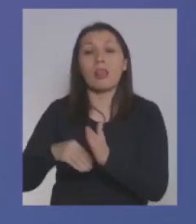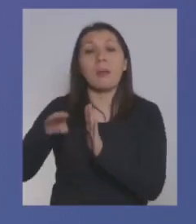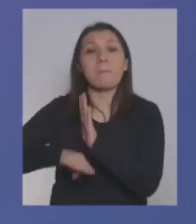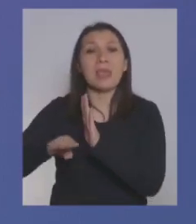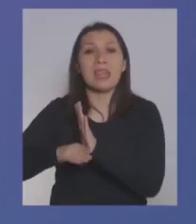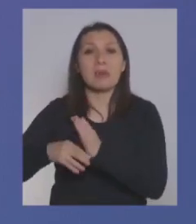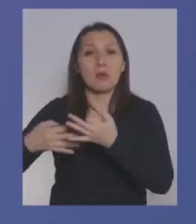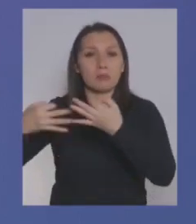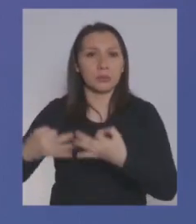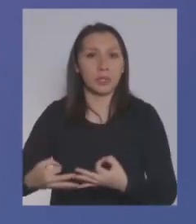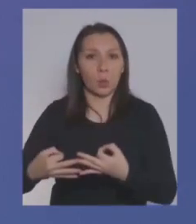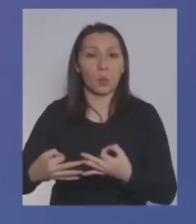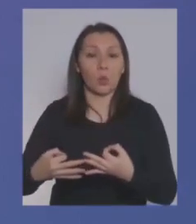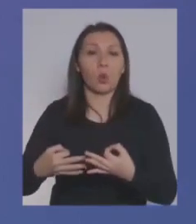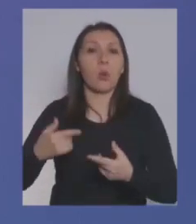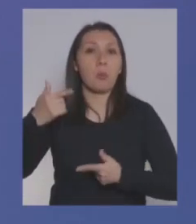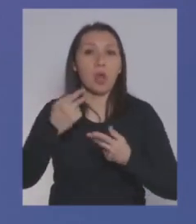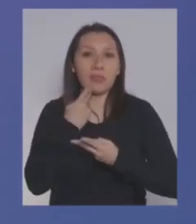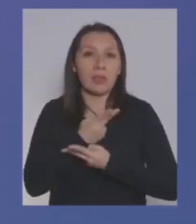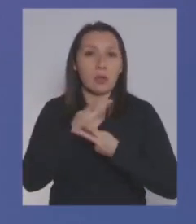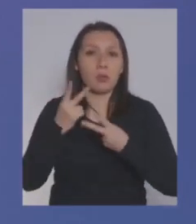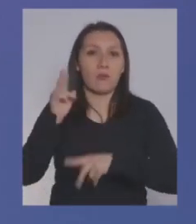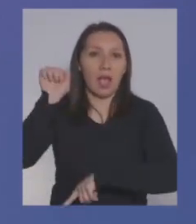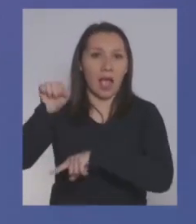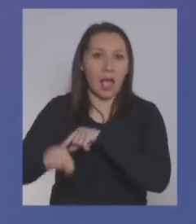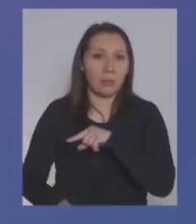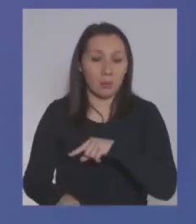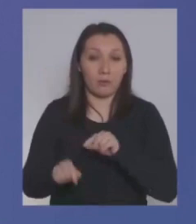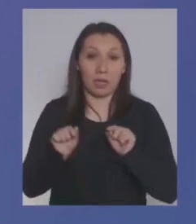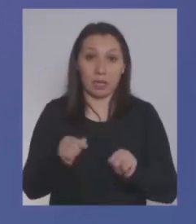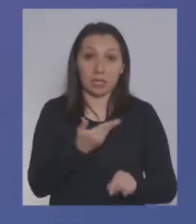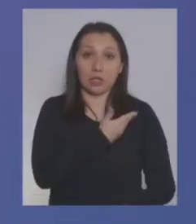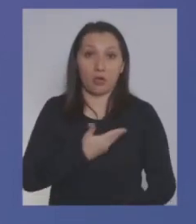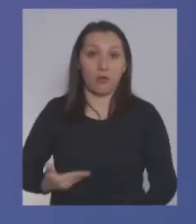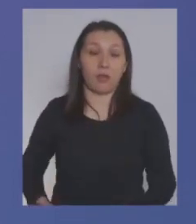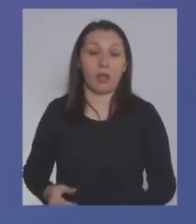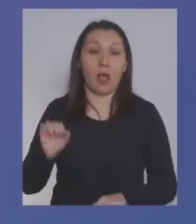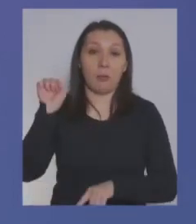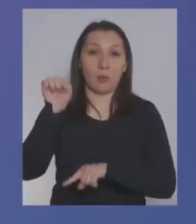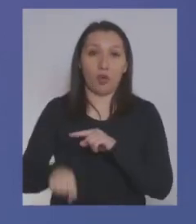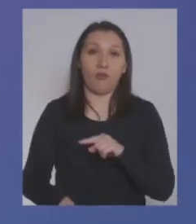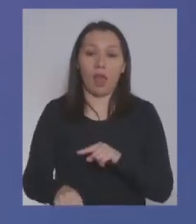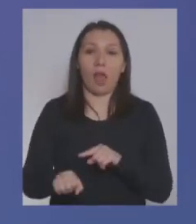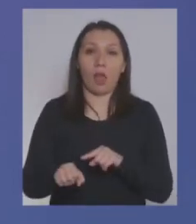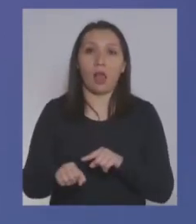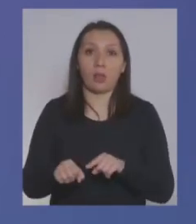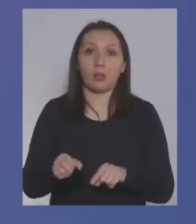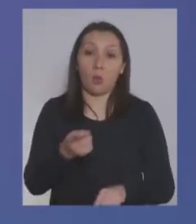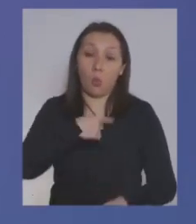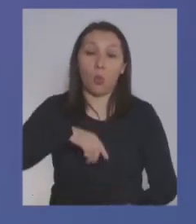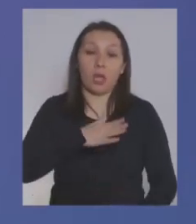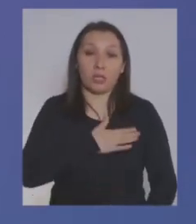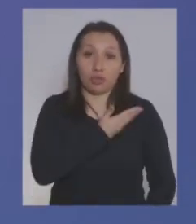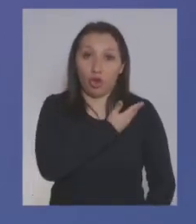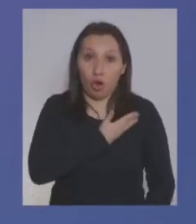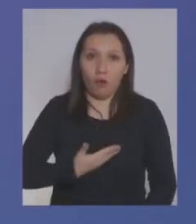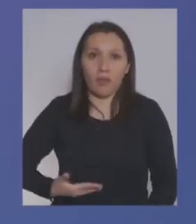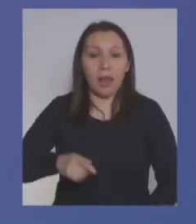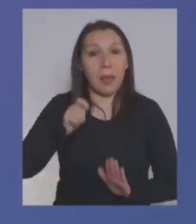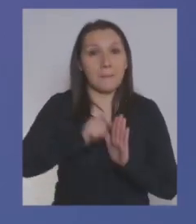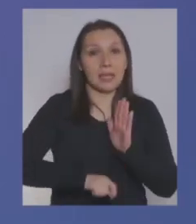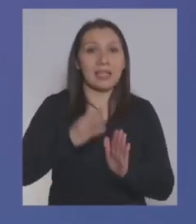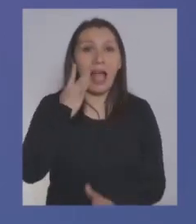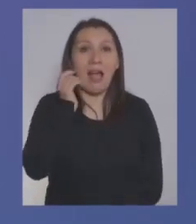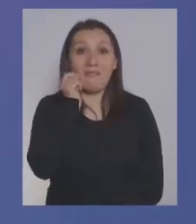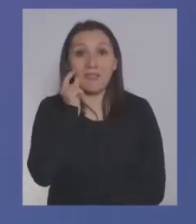garantizado que es una política pública que se aprobó de este gobierno que se aprobó de nuestro gobierno que se aprobó en el mes de abril